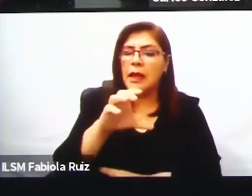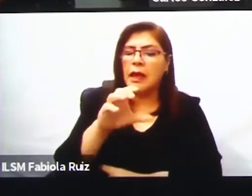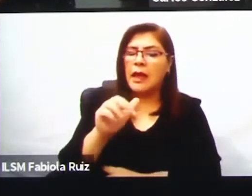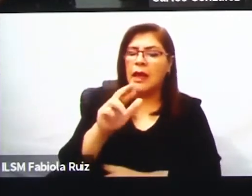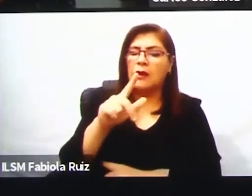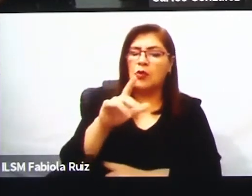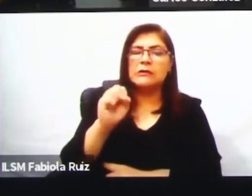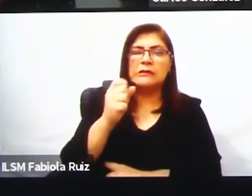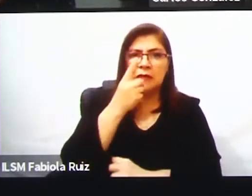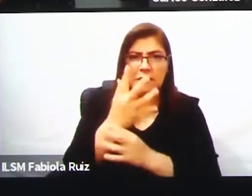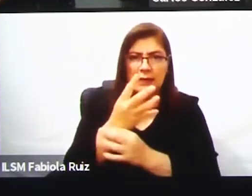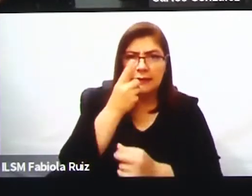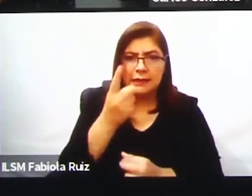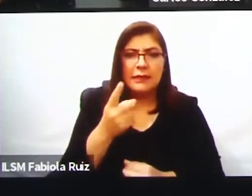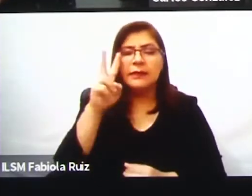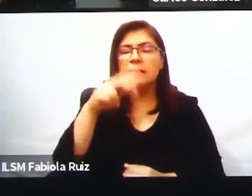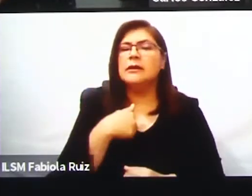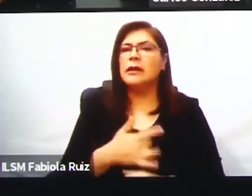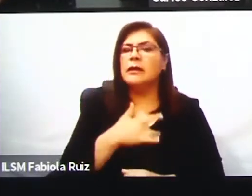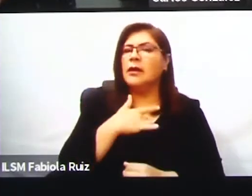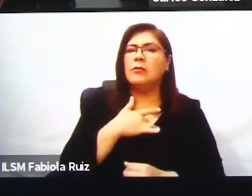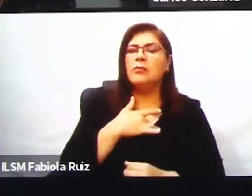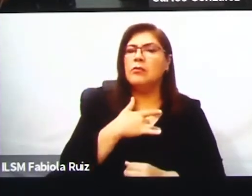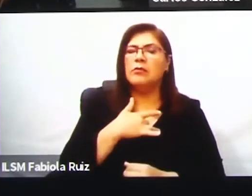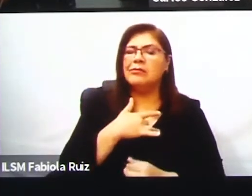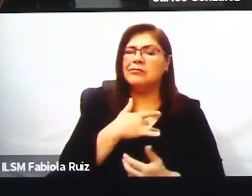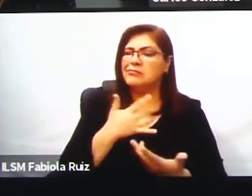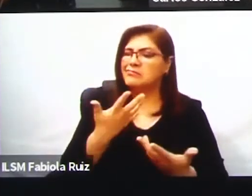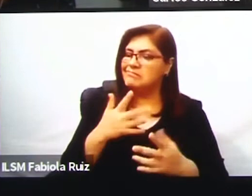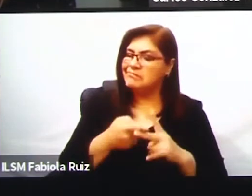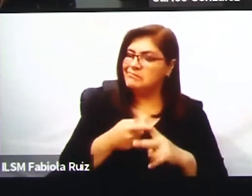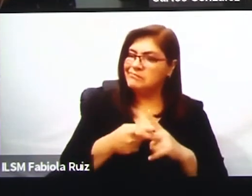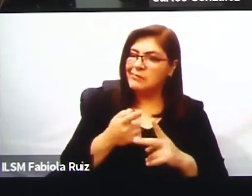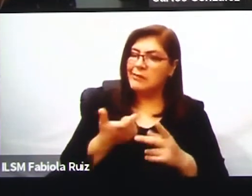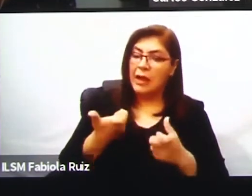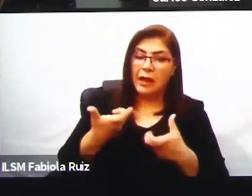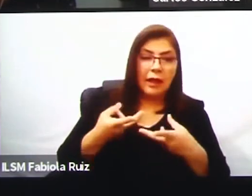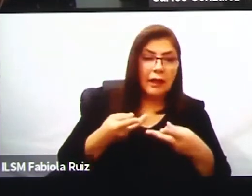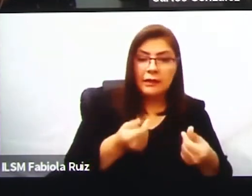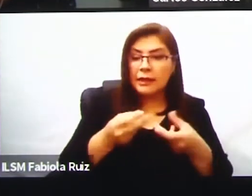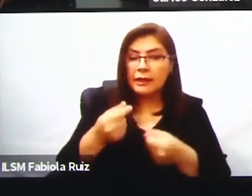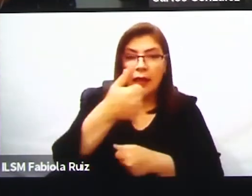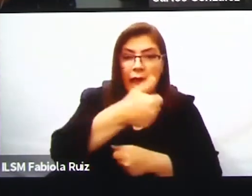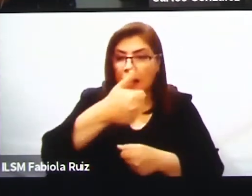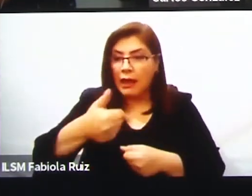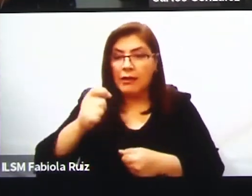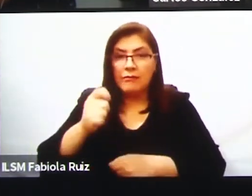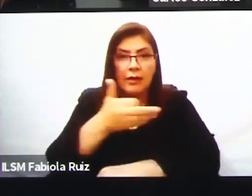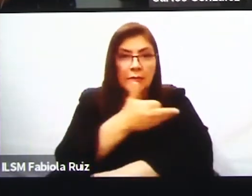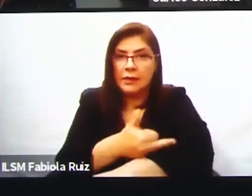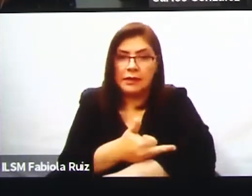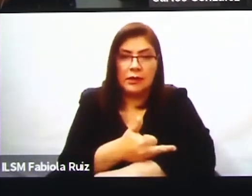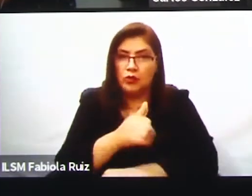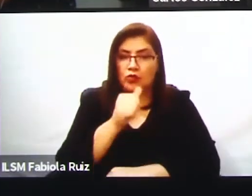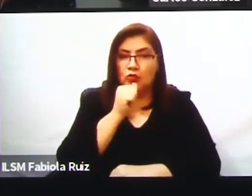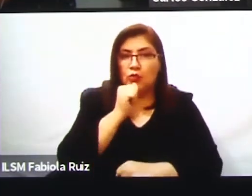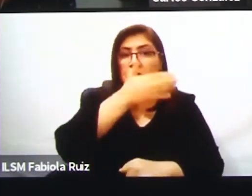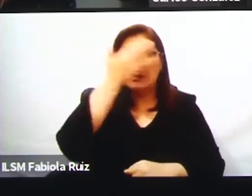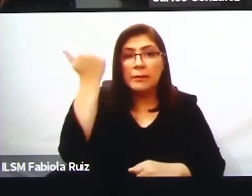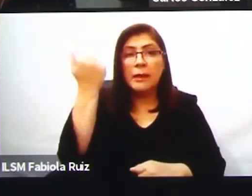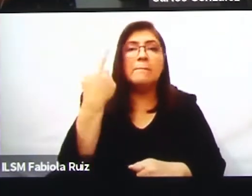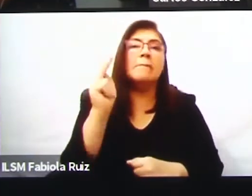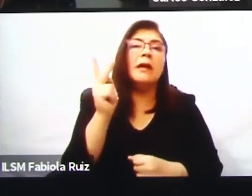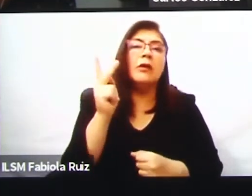No pudimos estimar en detalle cuánto gastó cada familia, pero en muchos de los